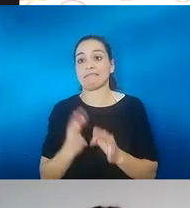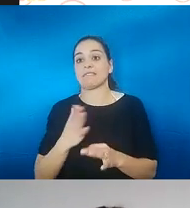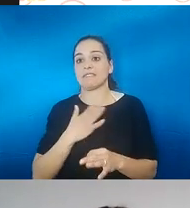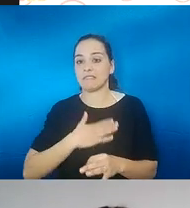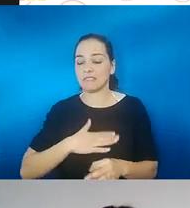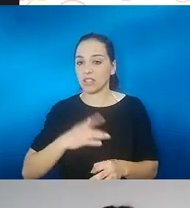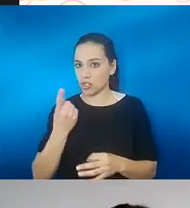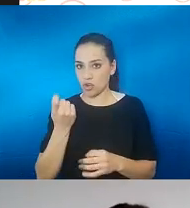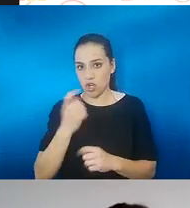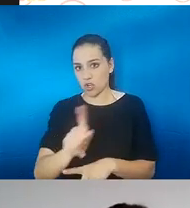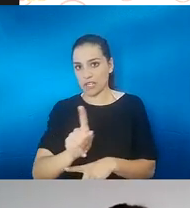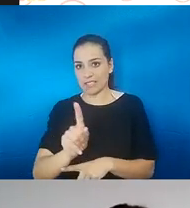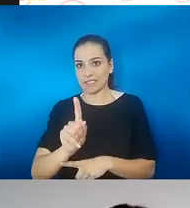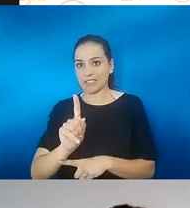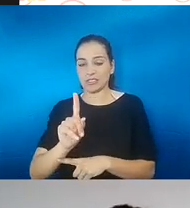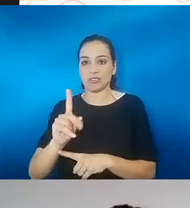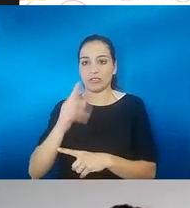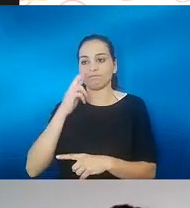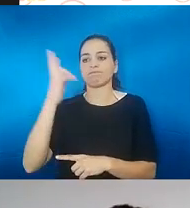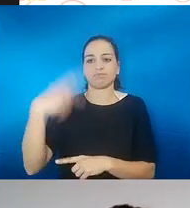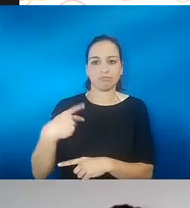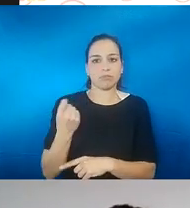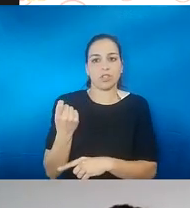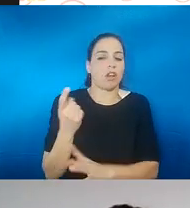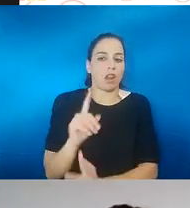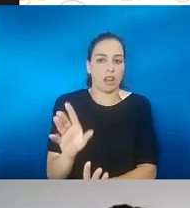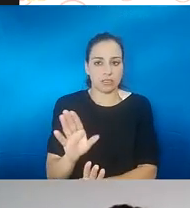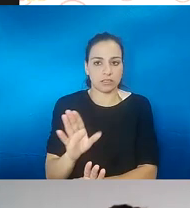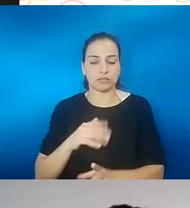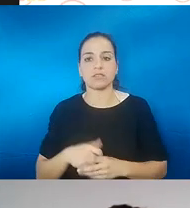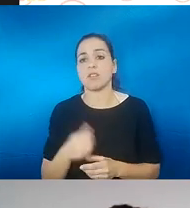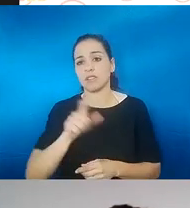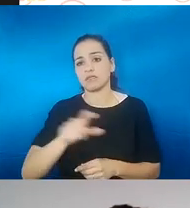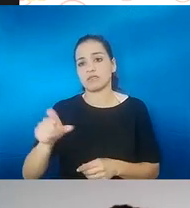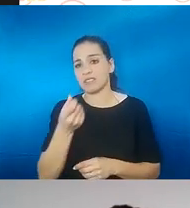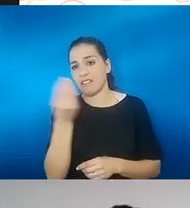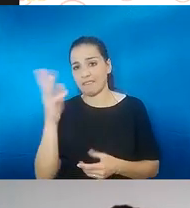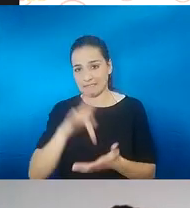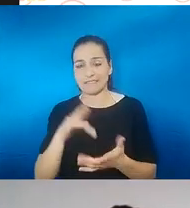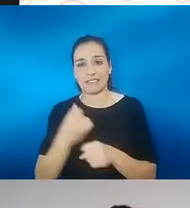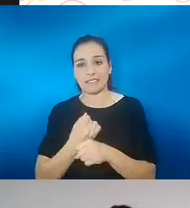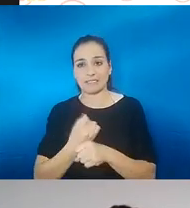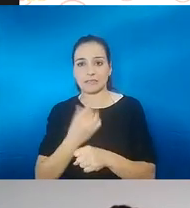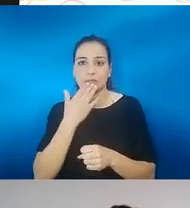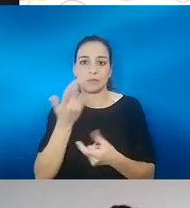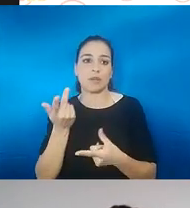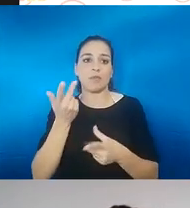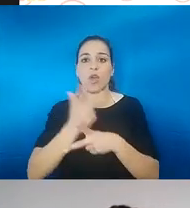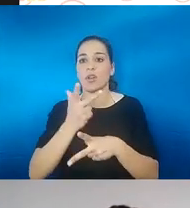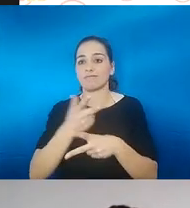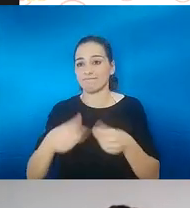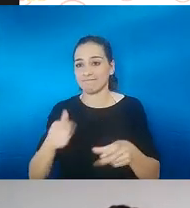reconocimiento. Pero sí que hay casos de gente que, por ejemplo, trabajó en hostelería o temas